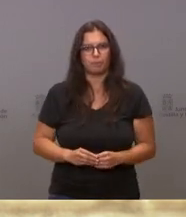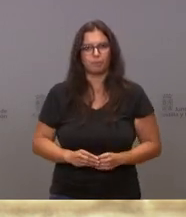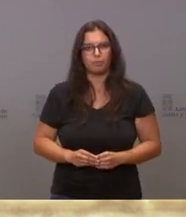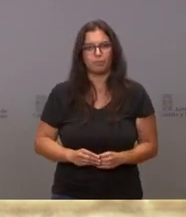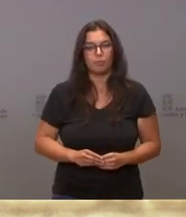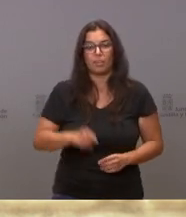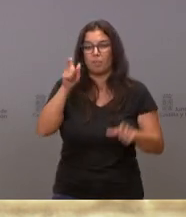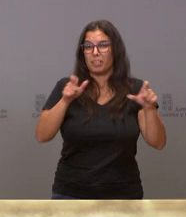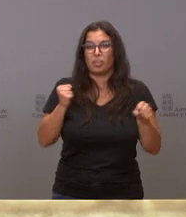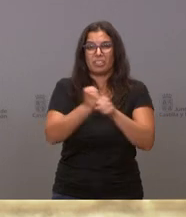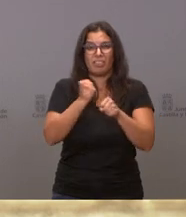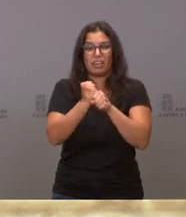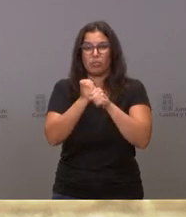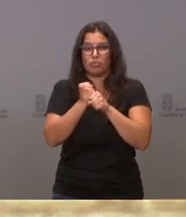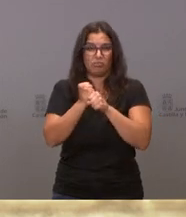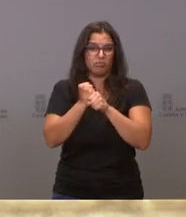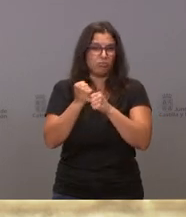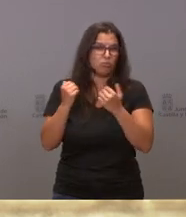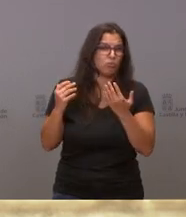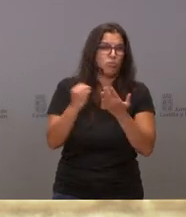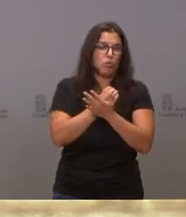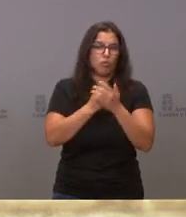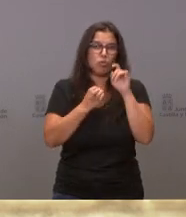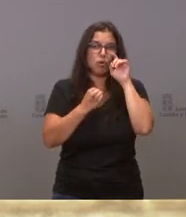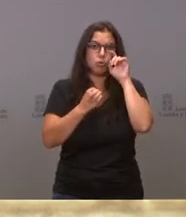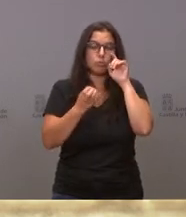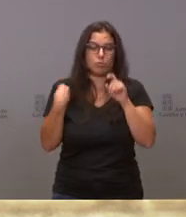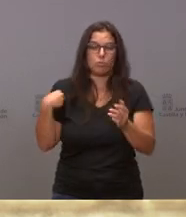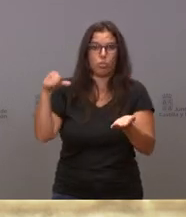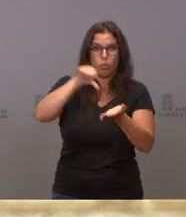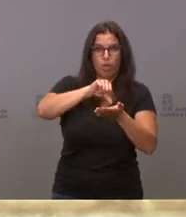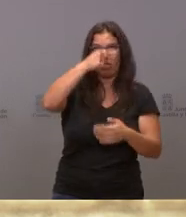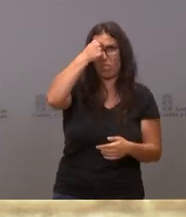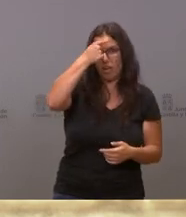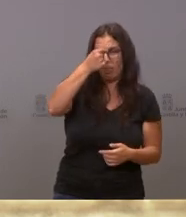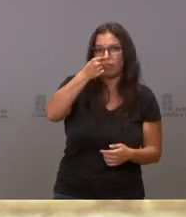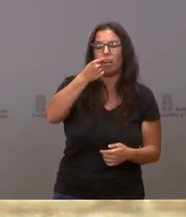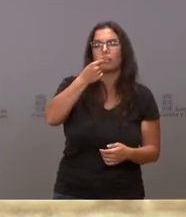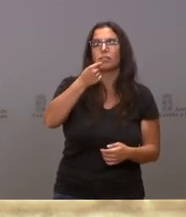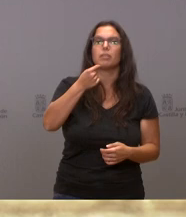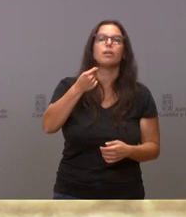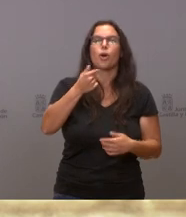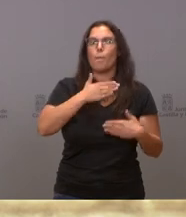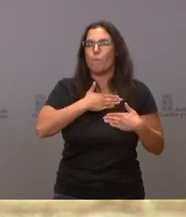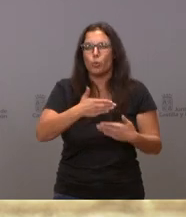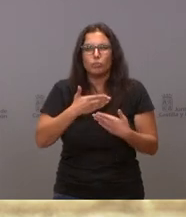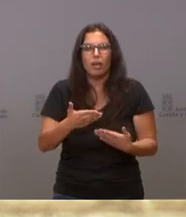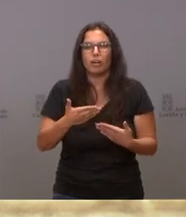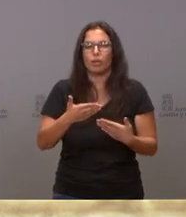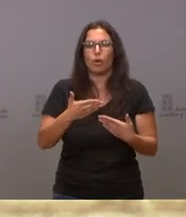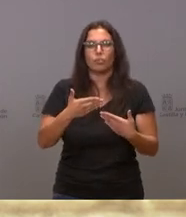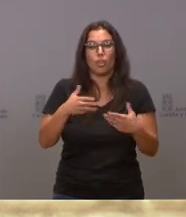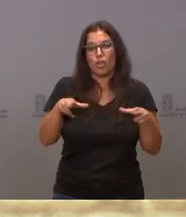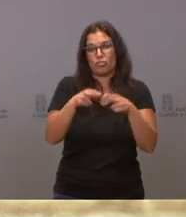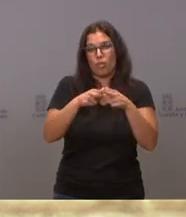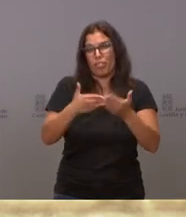todos los que trabajaron desde la ciudad de Ávila, por supuesto, los voluntarios, la sociedad